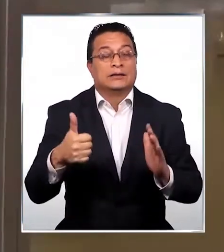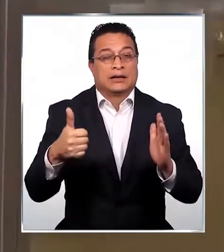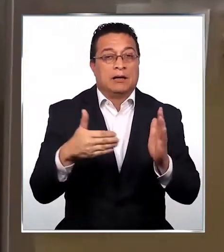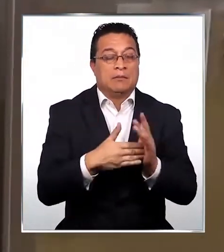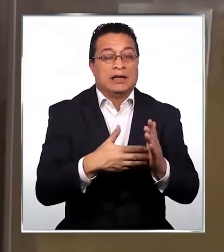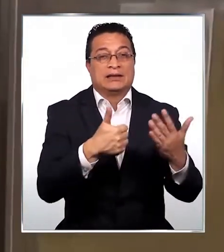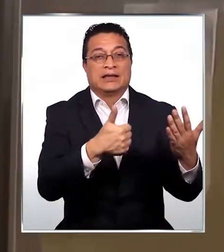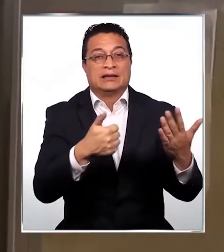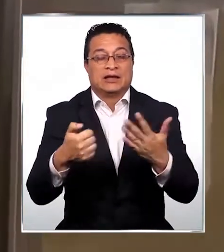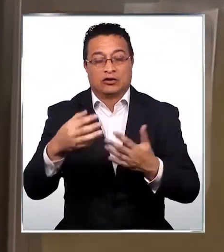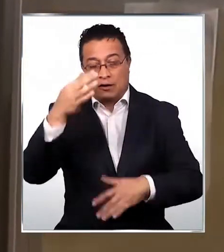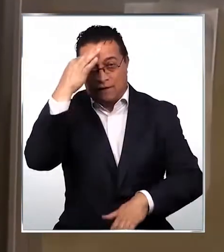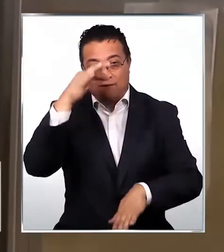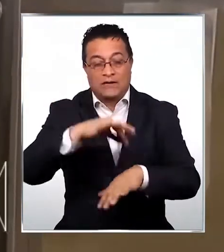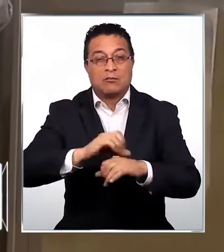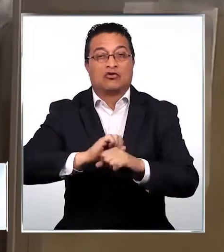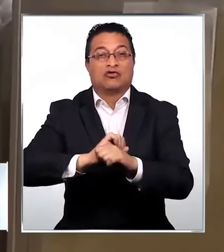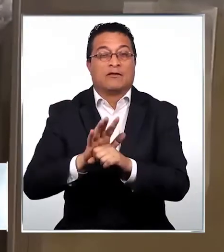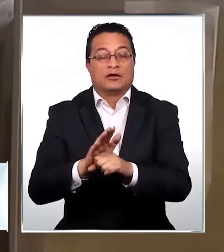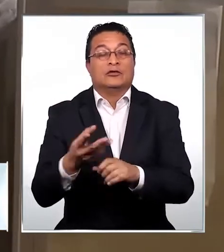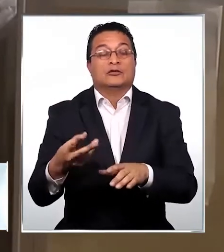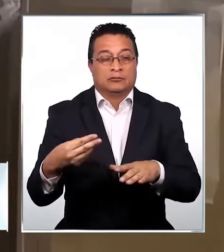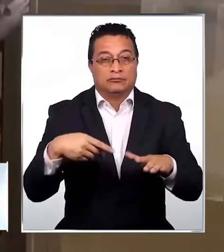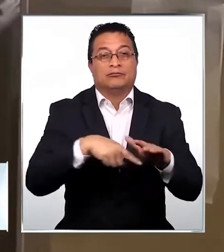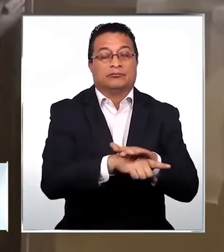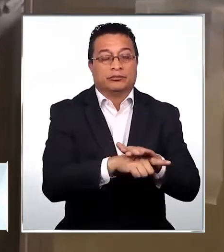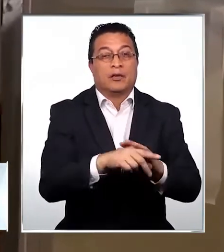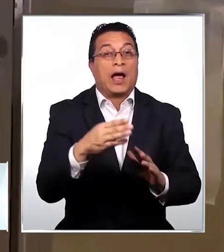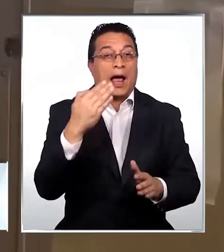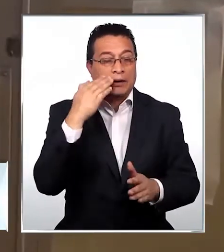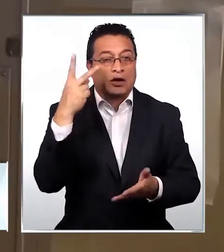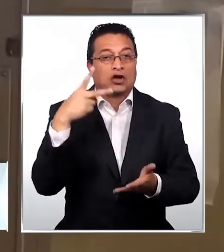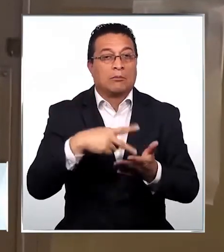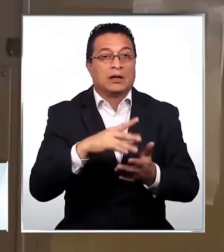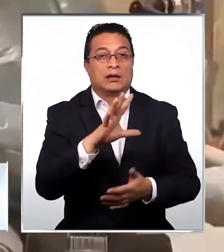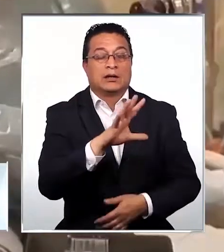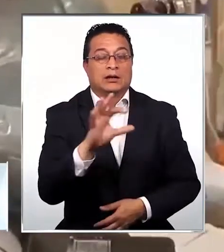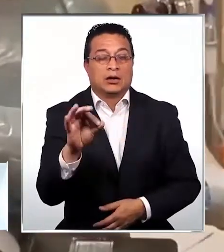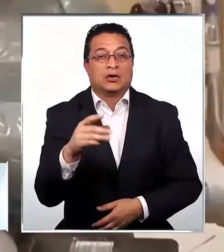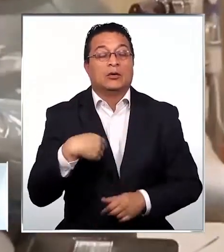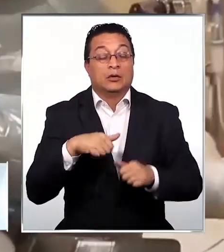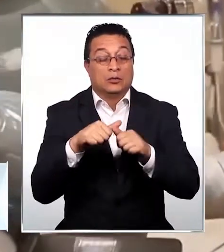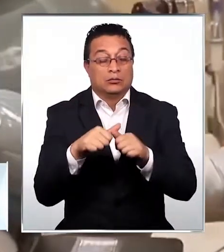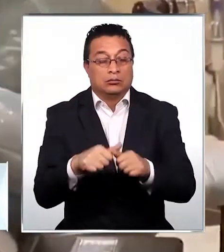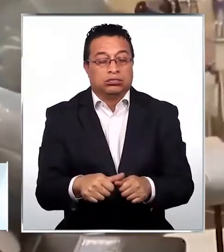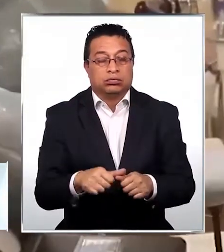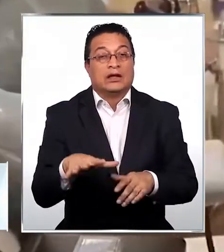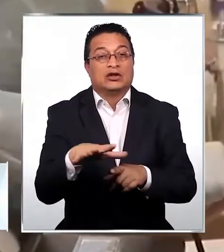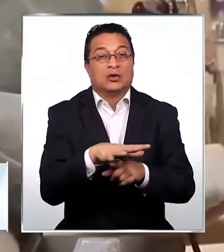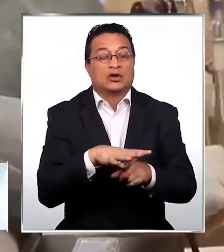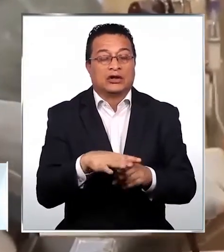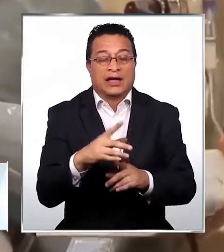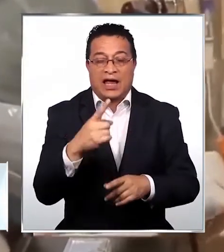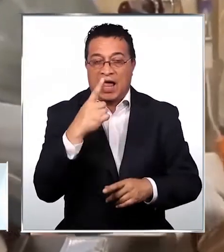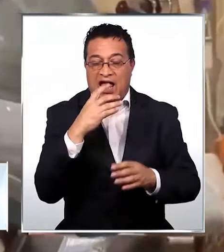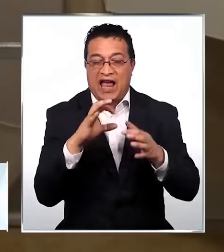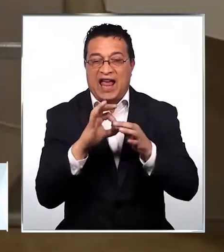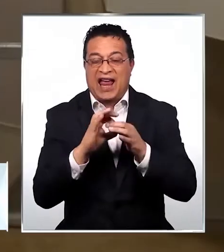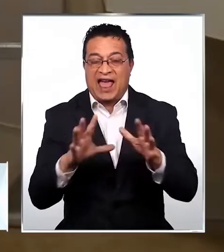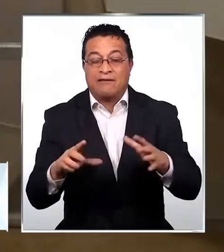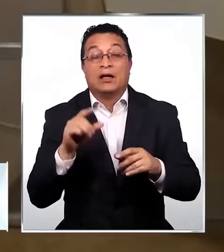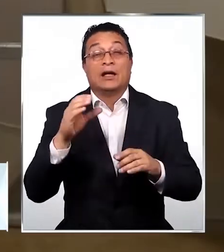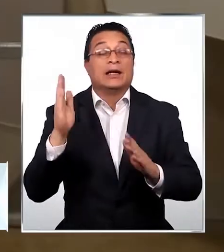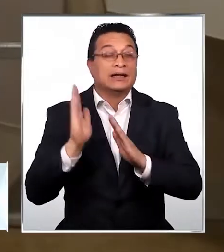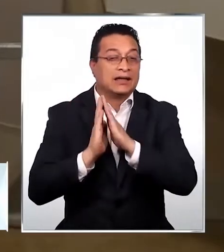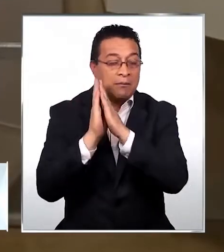6.600 enfermos de coronavirus internados y casi 2.500 permanecen en condiciones graves. Las camas